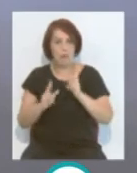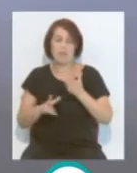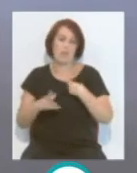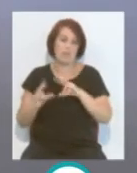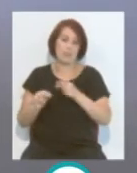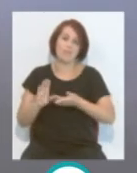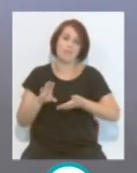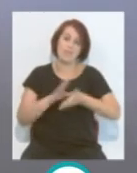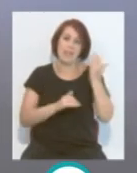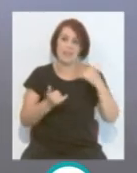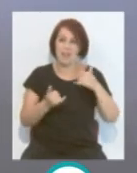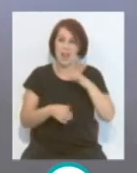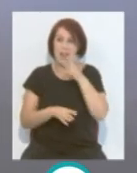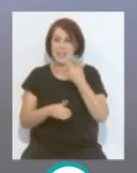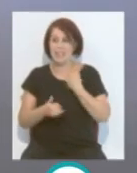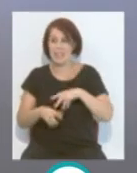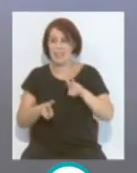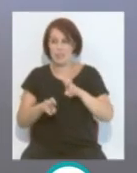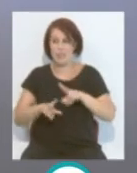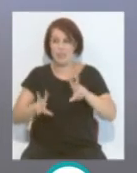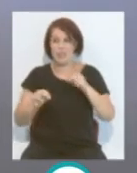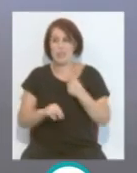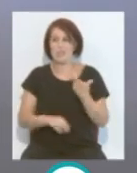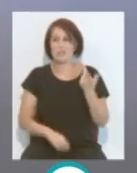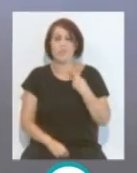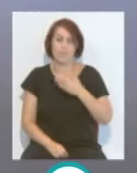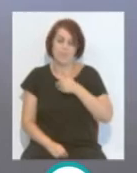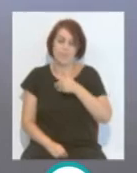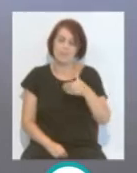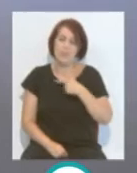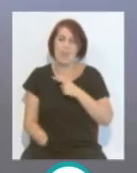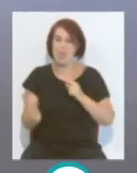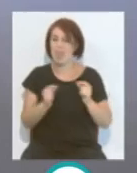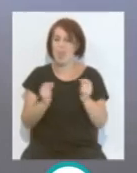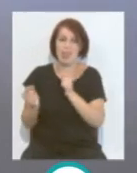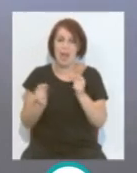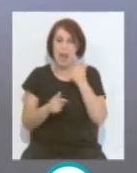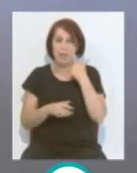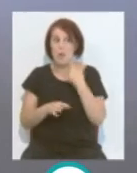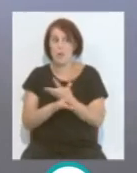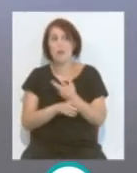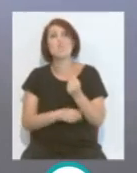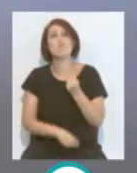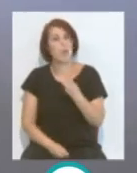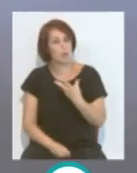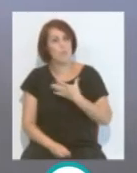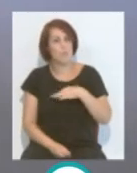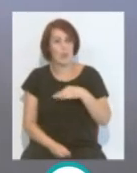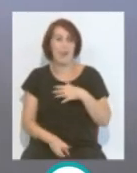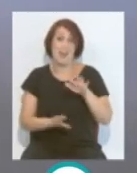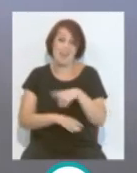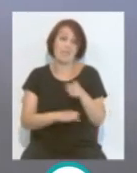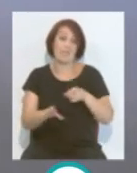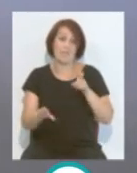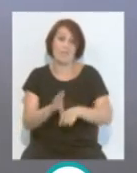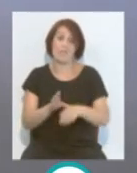Bueno, ya vamos a dejar el tema, pero otro momento podemos debatir también sobre cuántos de estos jugadores podrían haber pasado por las filas del Cádiz